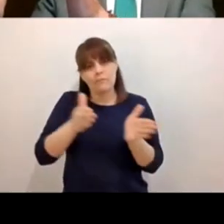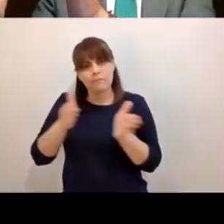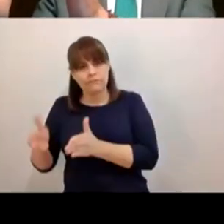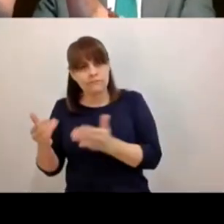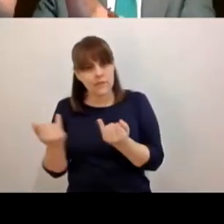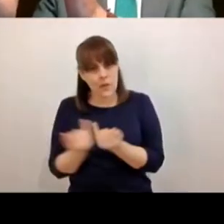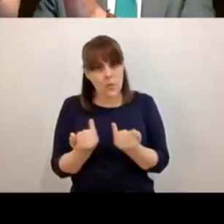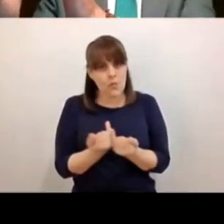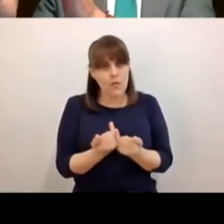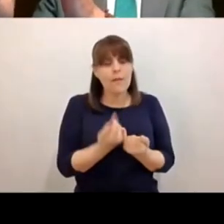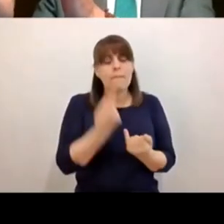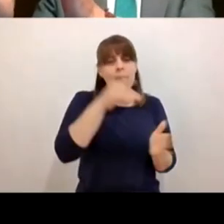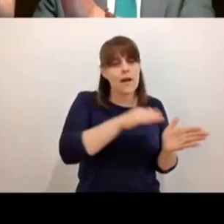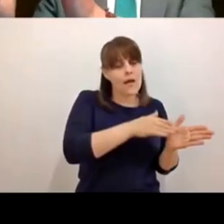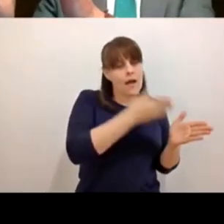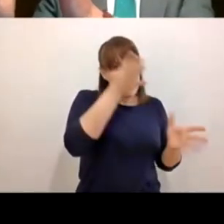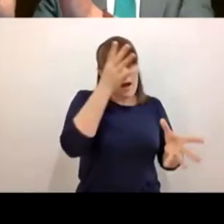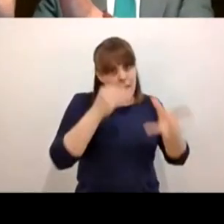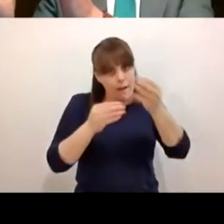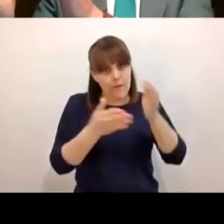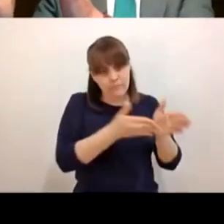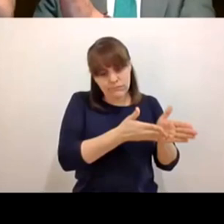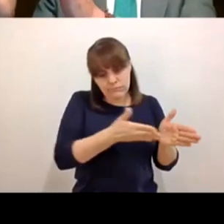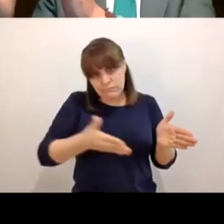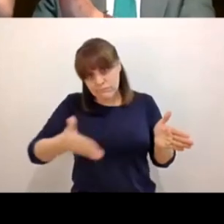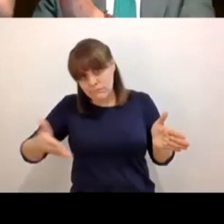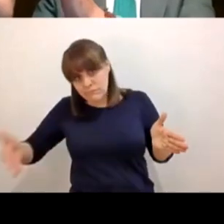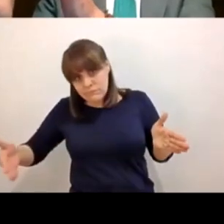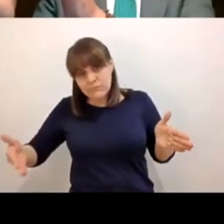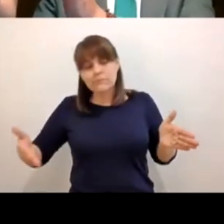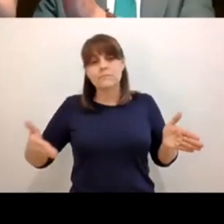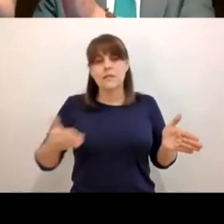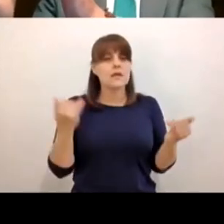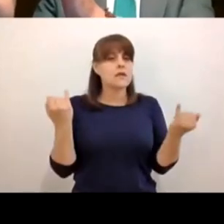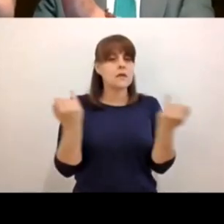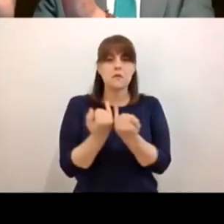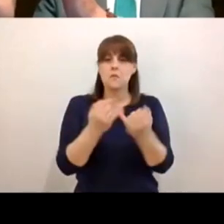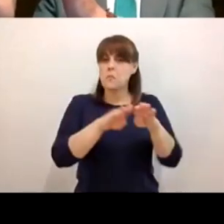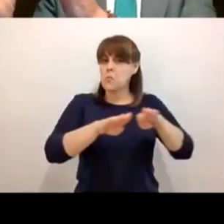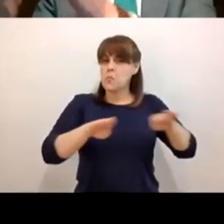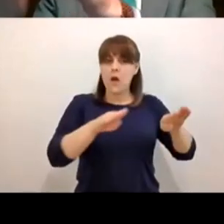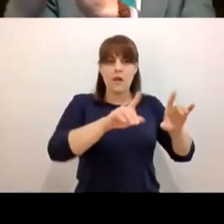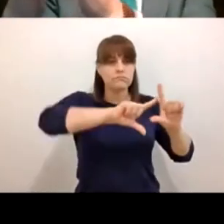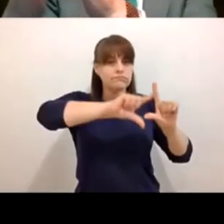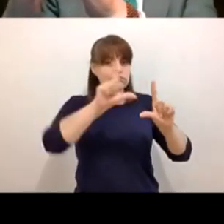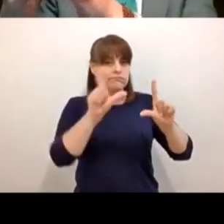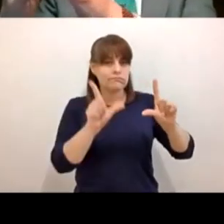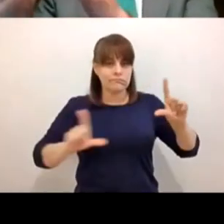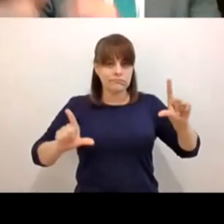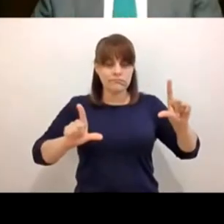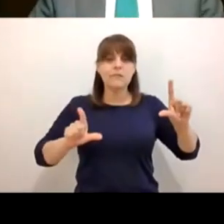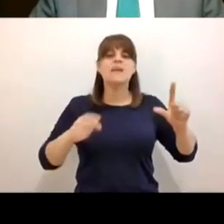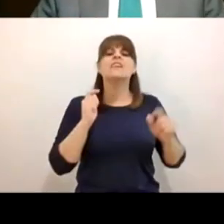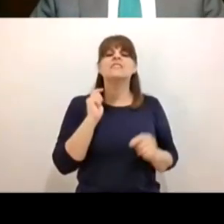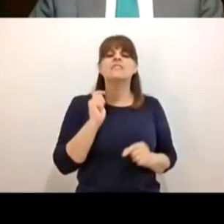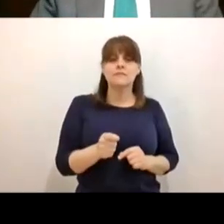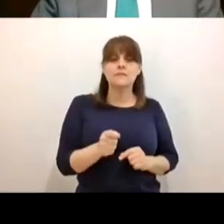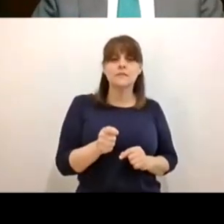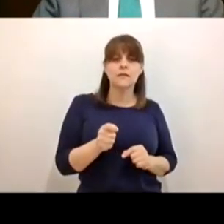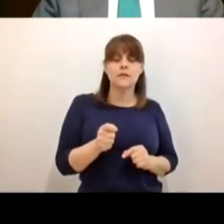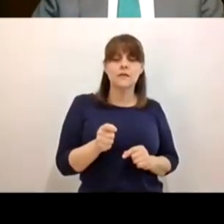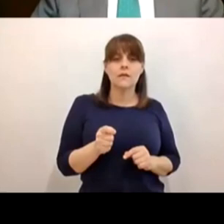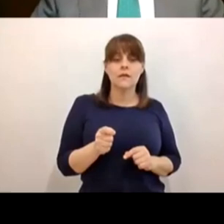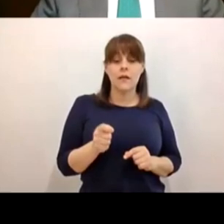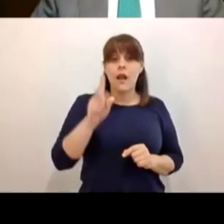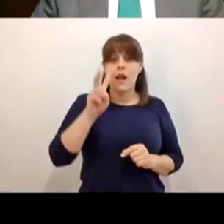los aprendizajes de todos los niños y los tiempos para lograrlos sea similar en toda la república esto nos habla de una gran